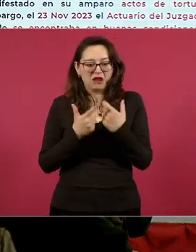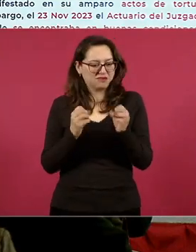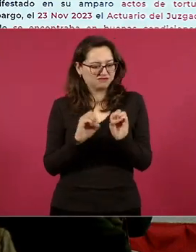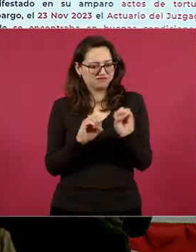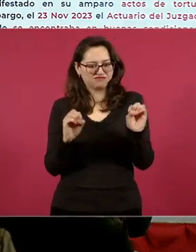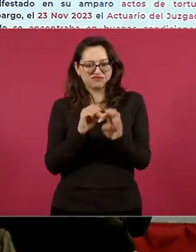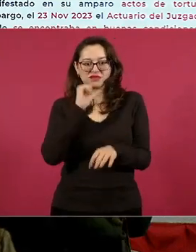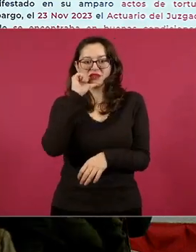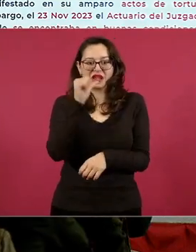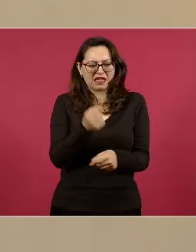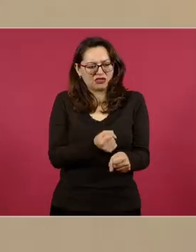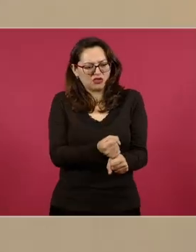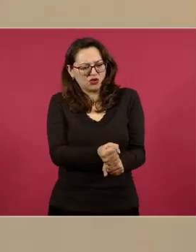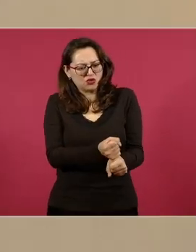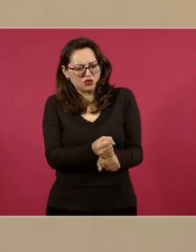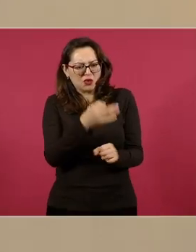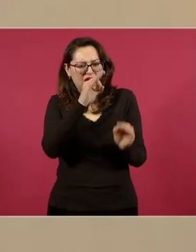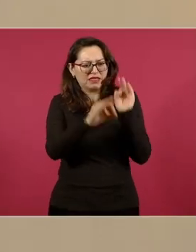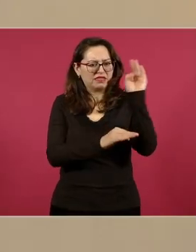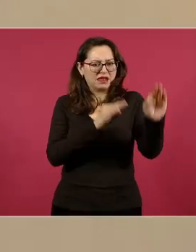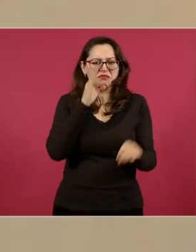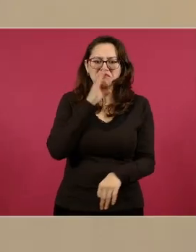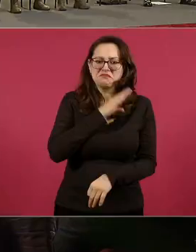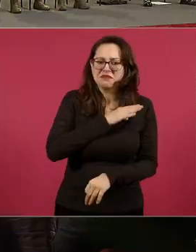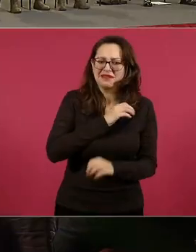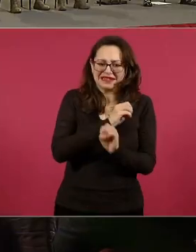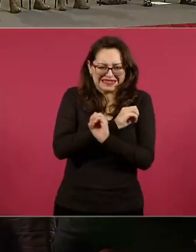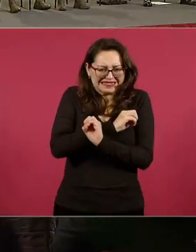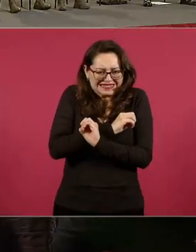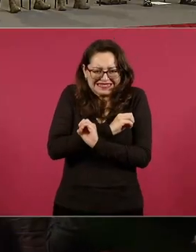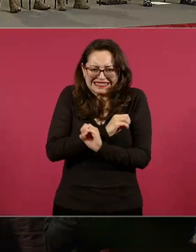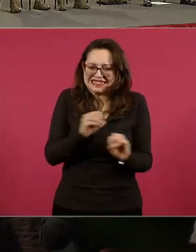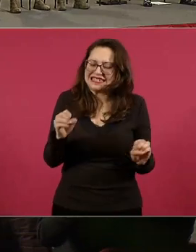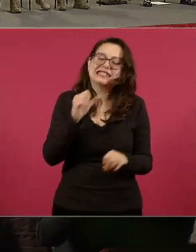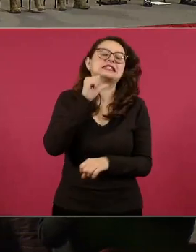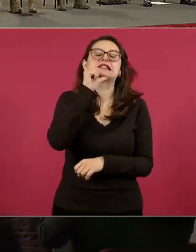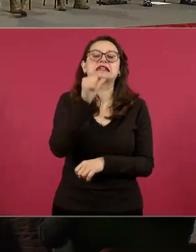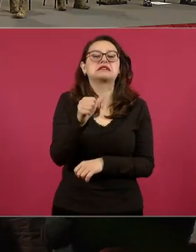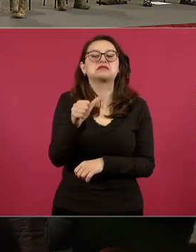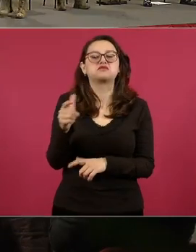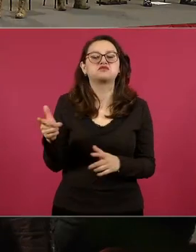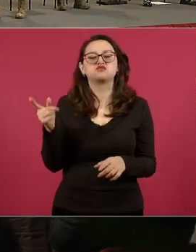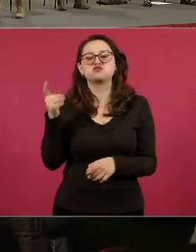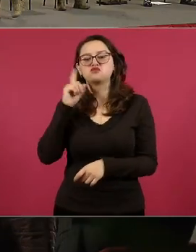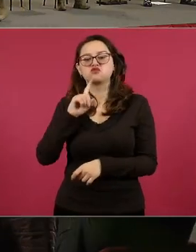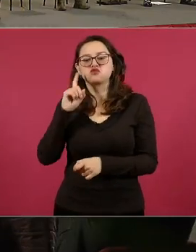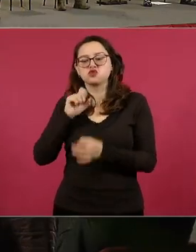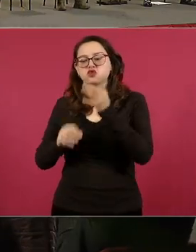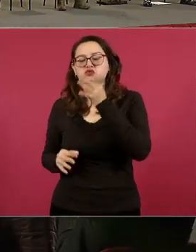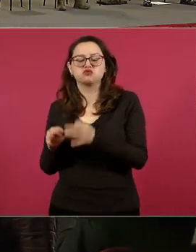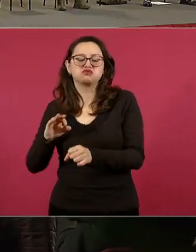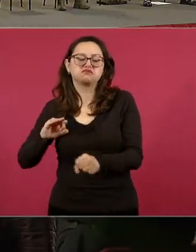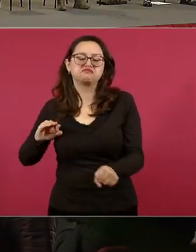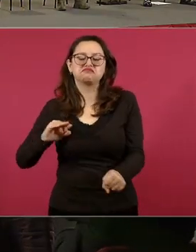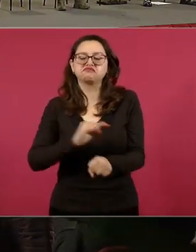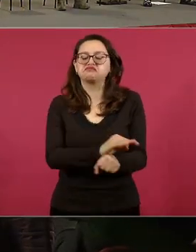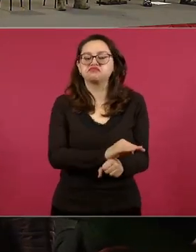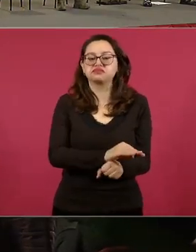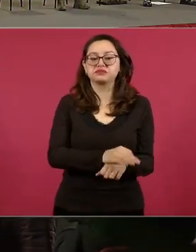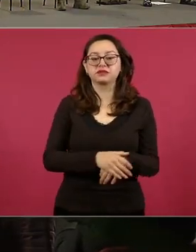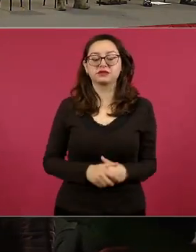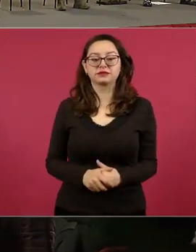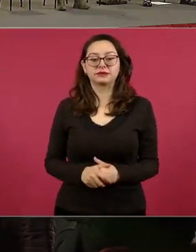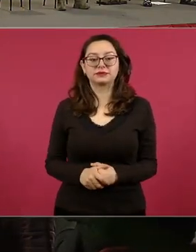y no había sufrido malos tratos. ¿Sería cuánto, señor presidente? Me permito entregar la palabra a mi general secretario.